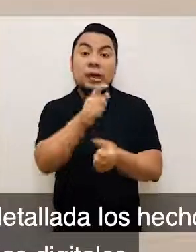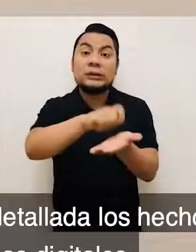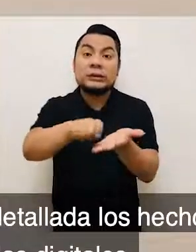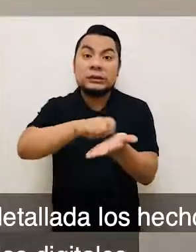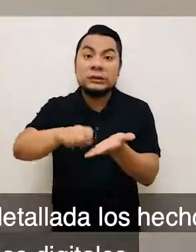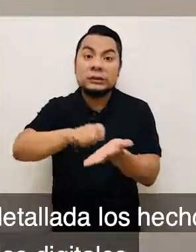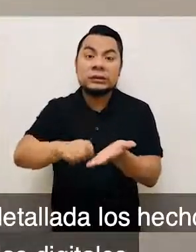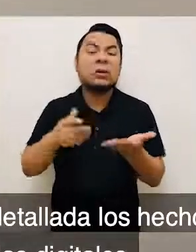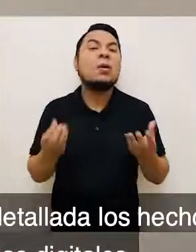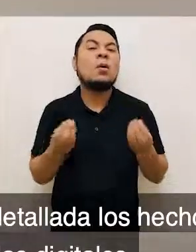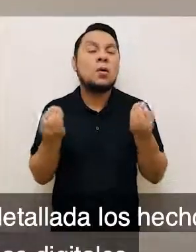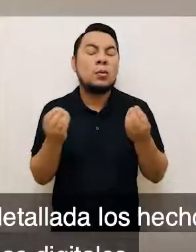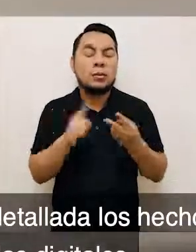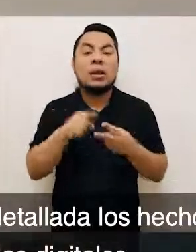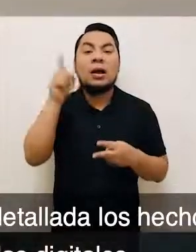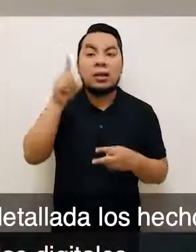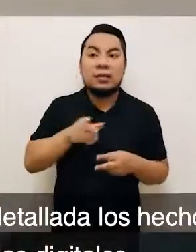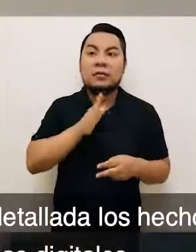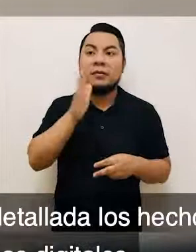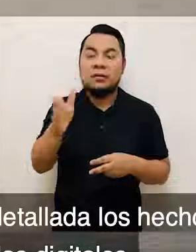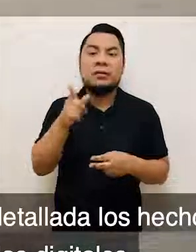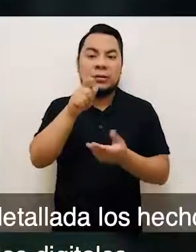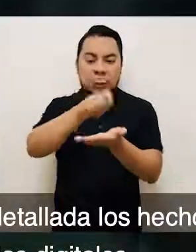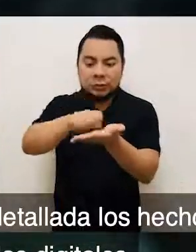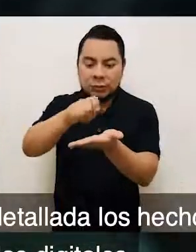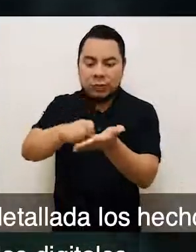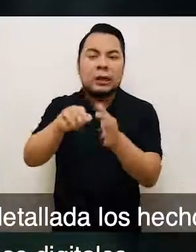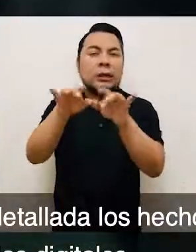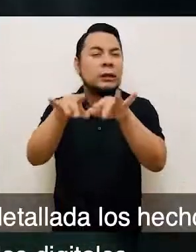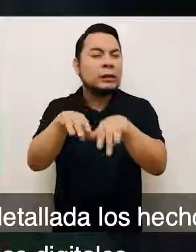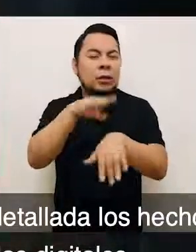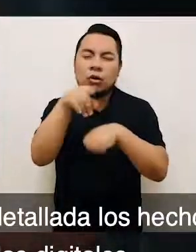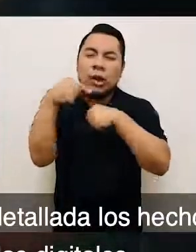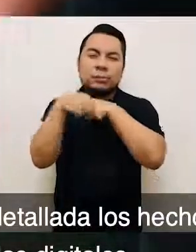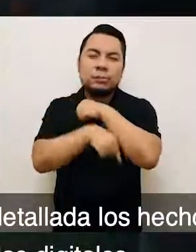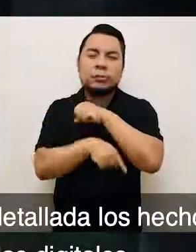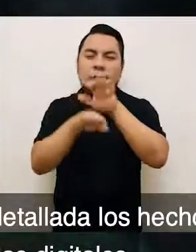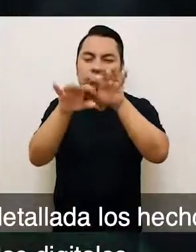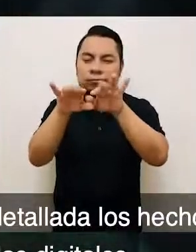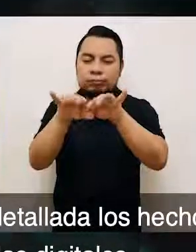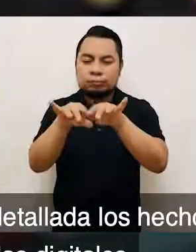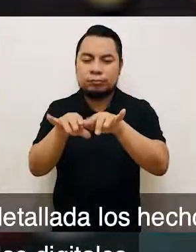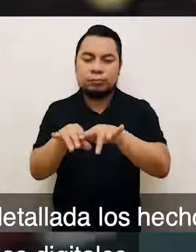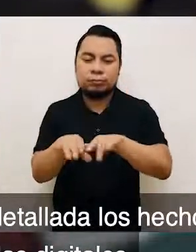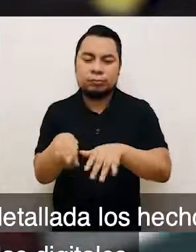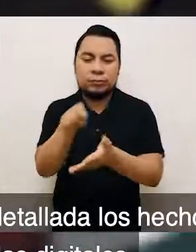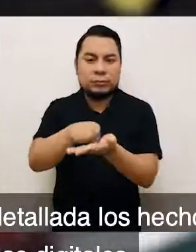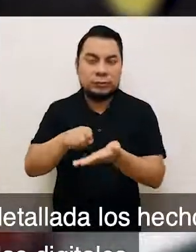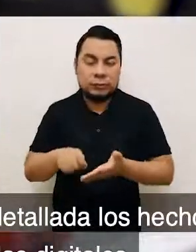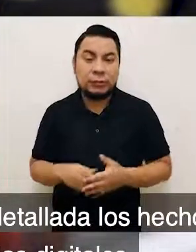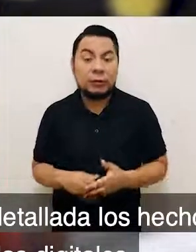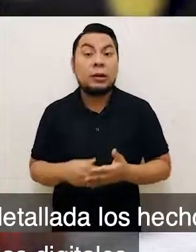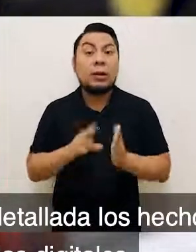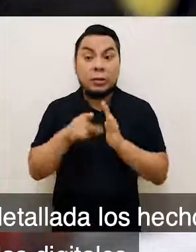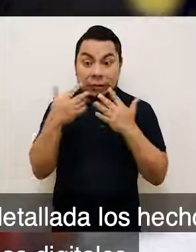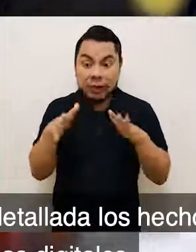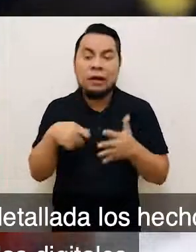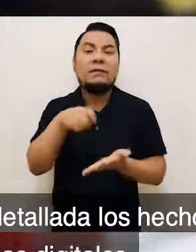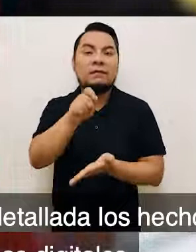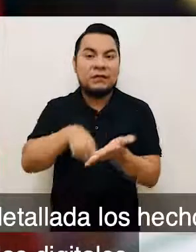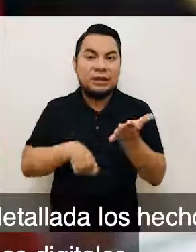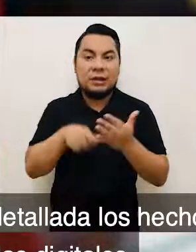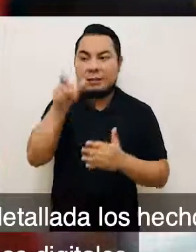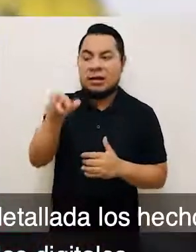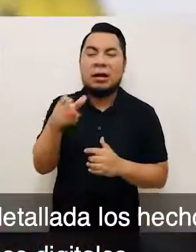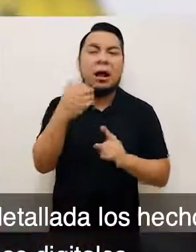escrita, se tiene que describir de manera cronológica y detallada los hechos. Asimismo, deberá estar firmada por la